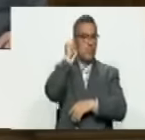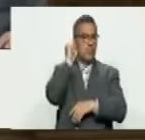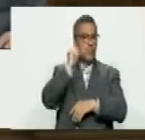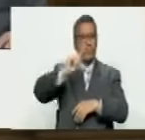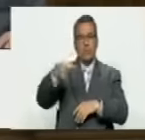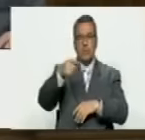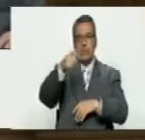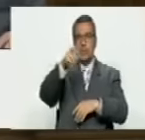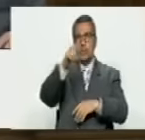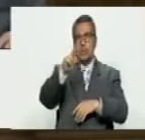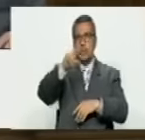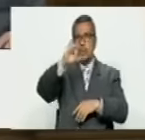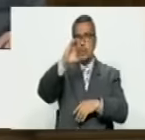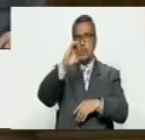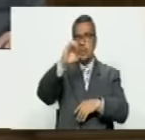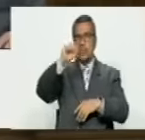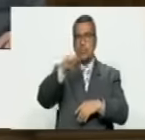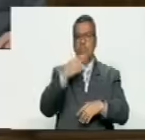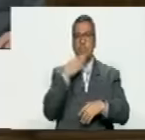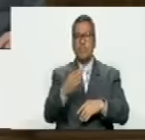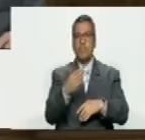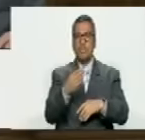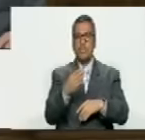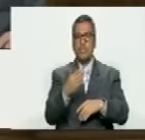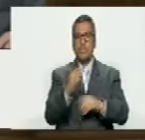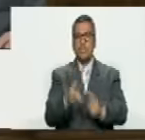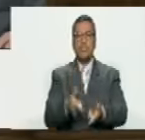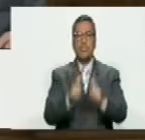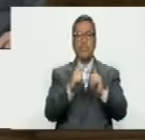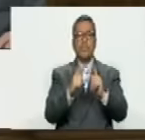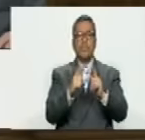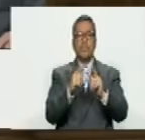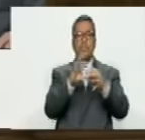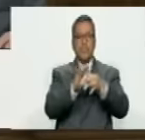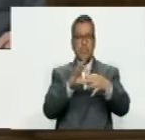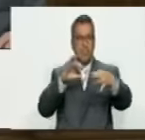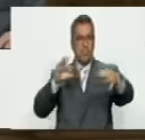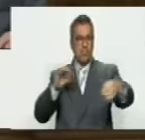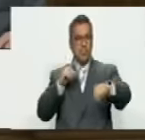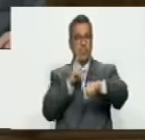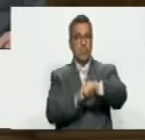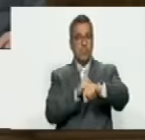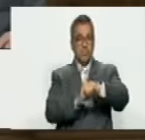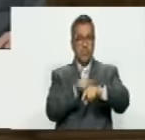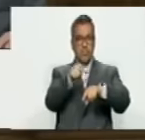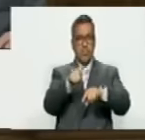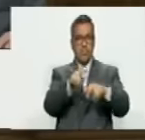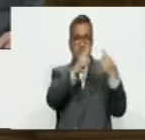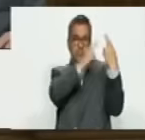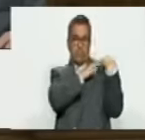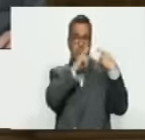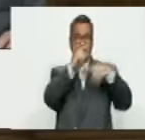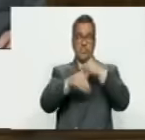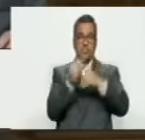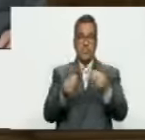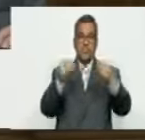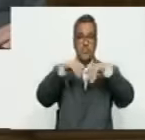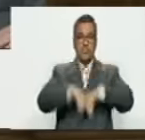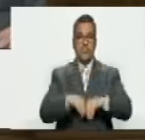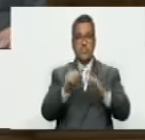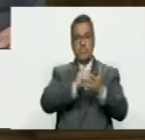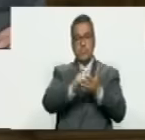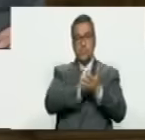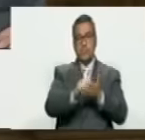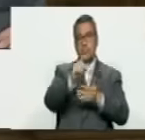Colmenares, mediante las cuales solicitan la autorización de separación temporal de sus cargos, de acuerdo a lo consagrado en el